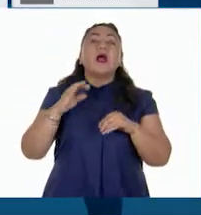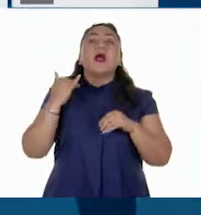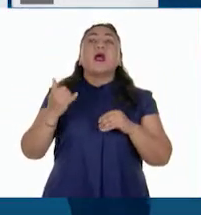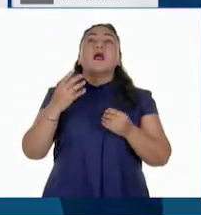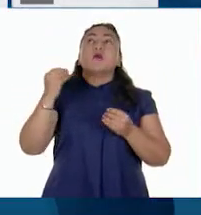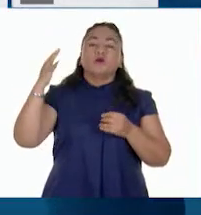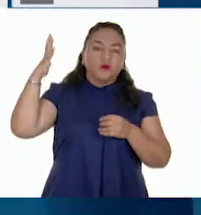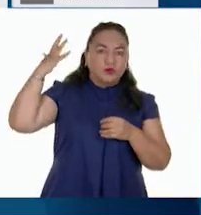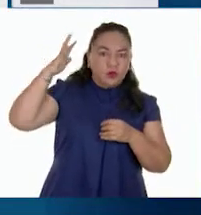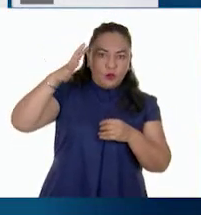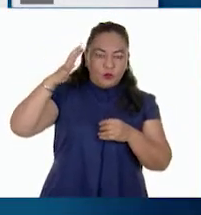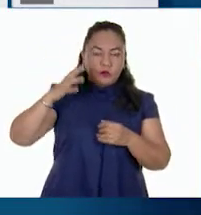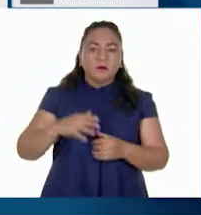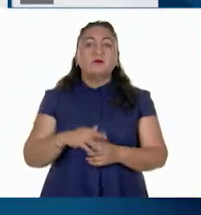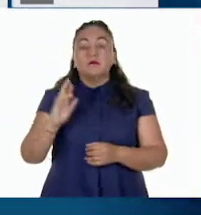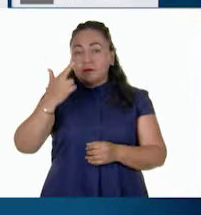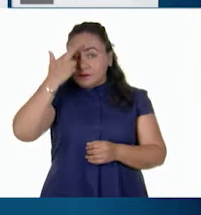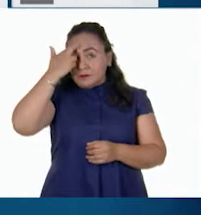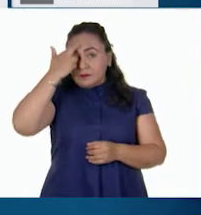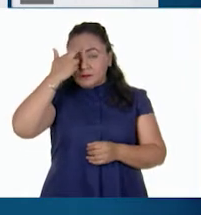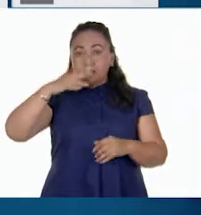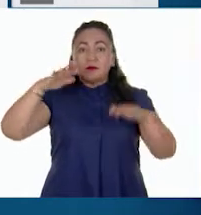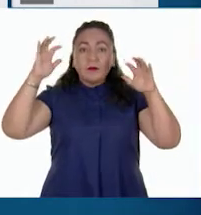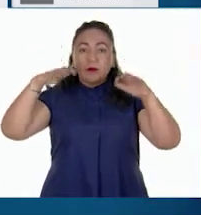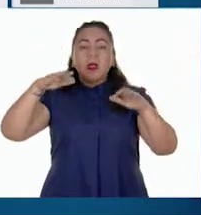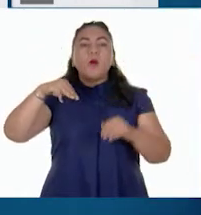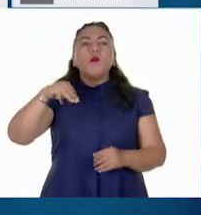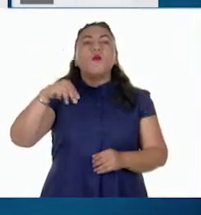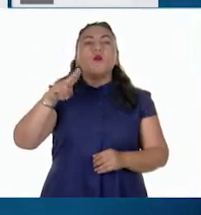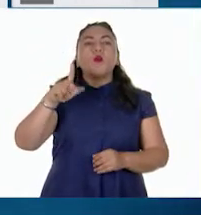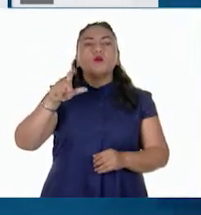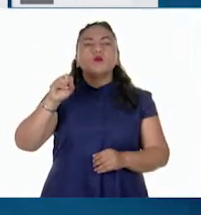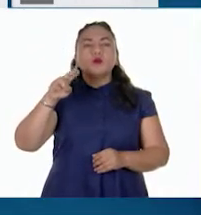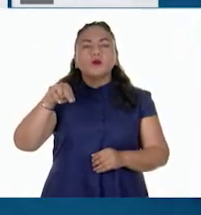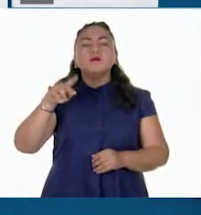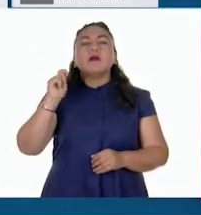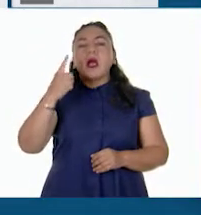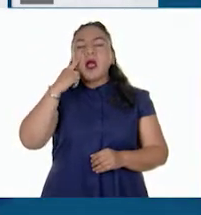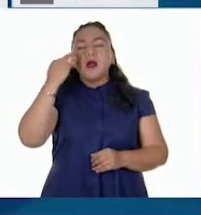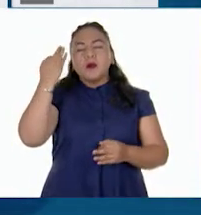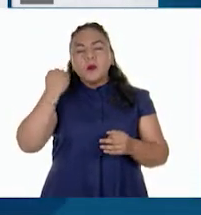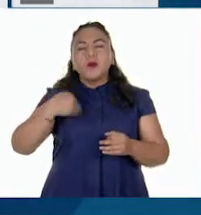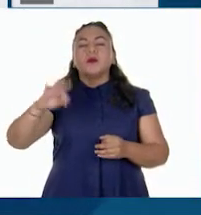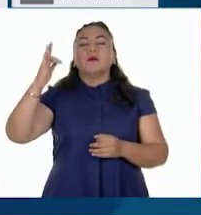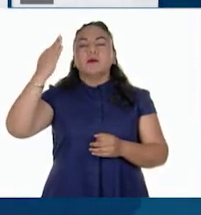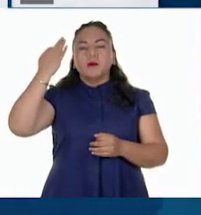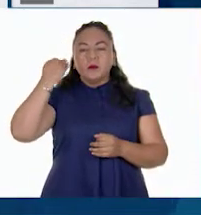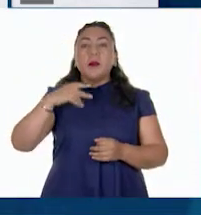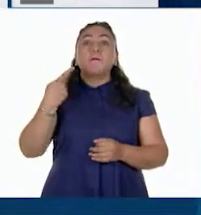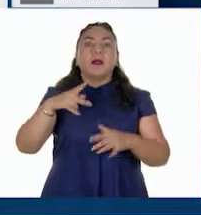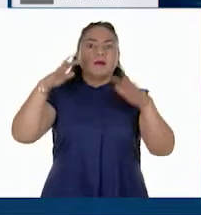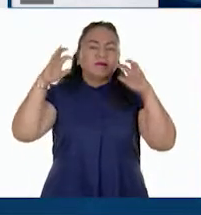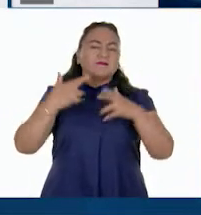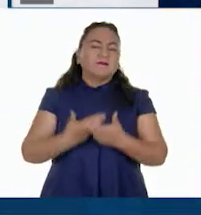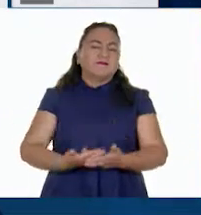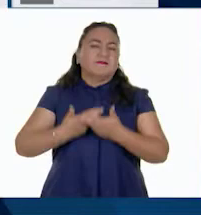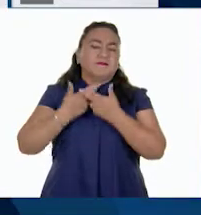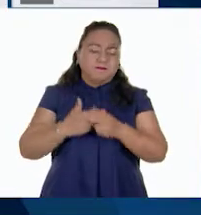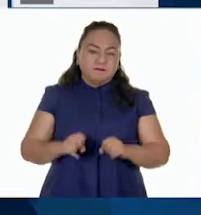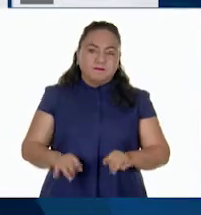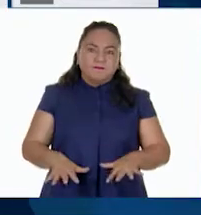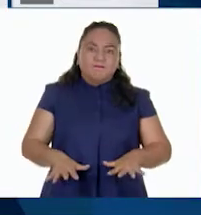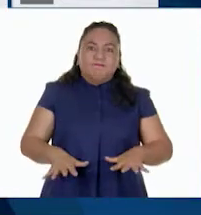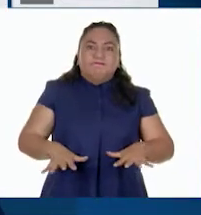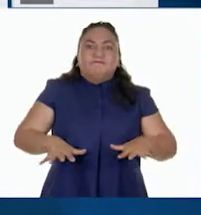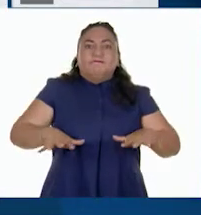monzón. Recordemos que la lluvia de monzón es estacional y es tan abundante que inunda los